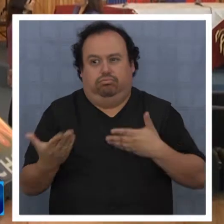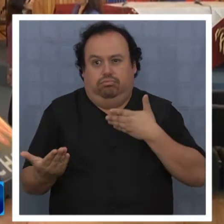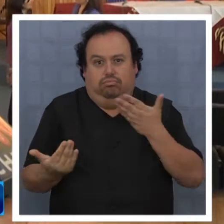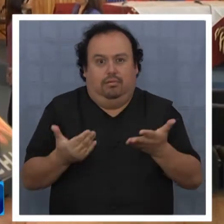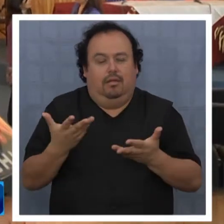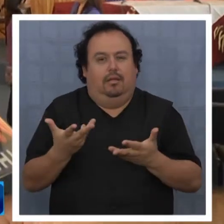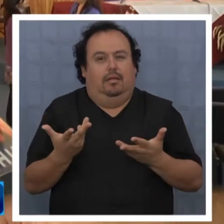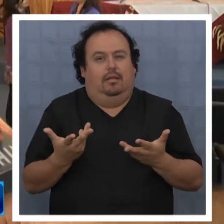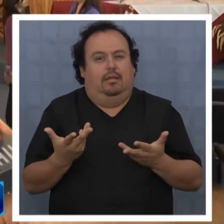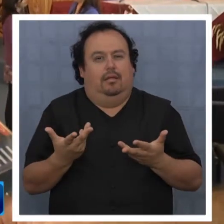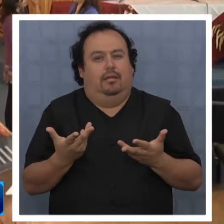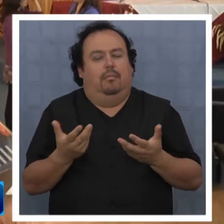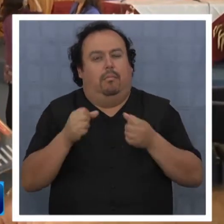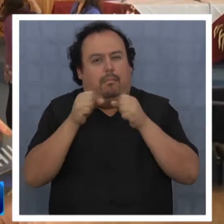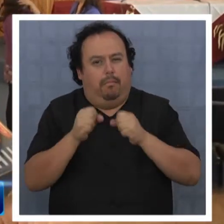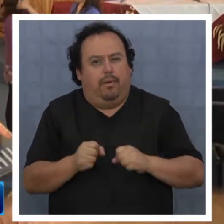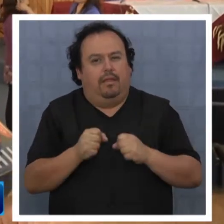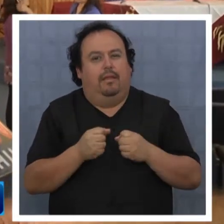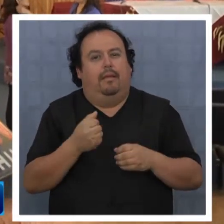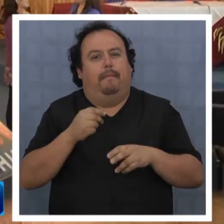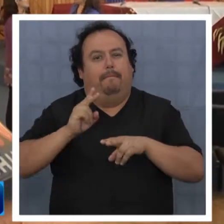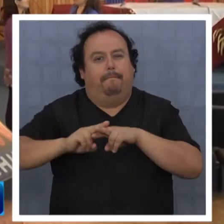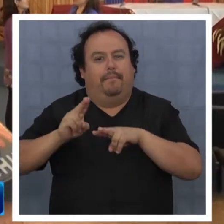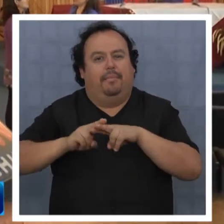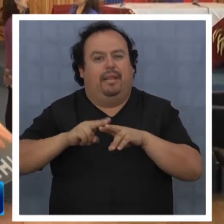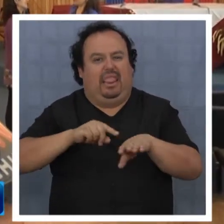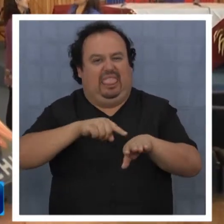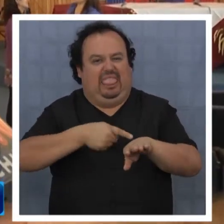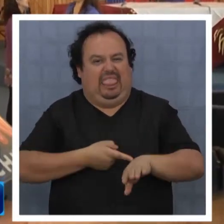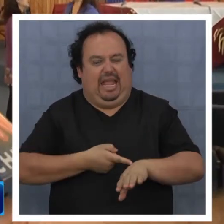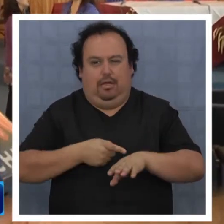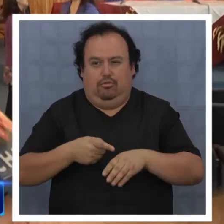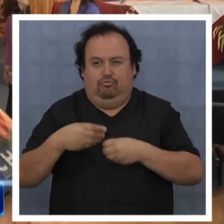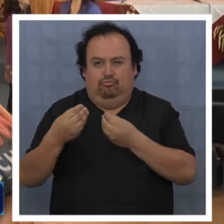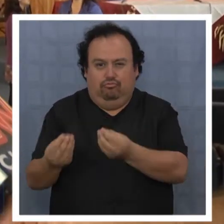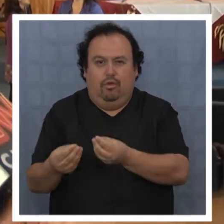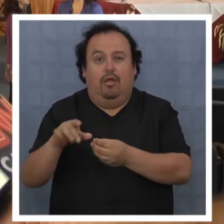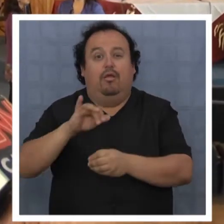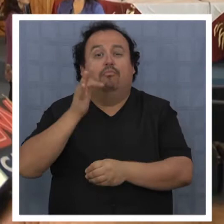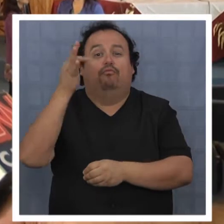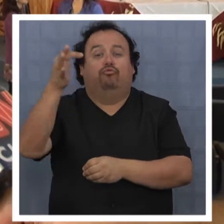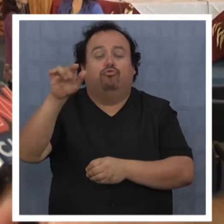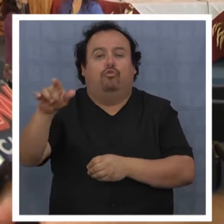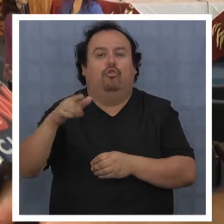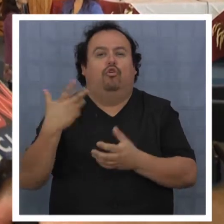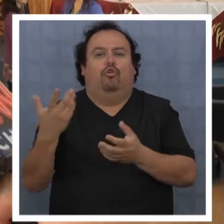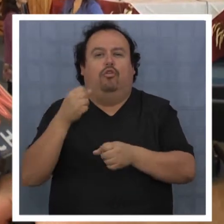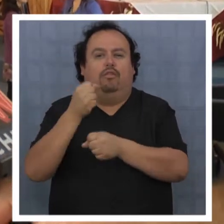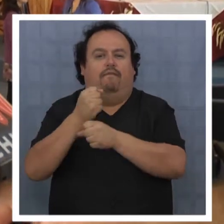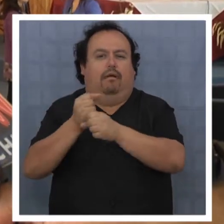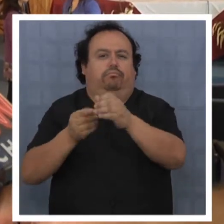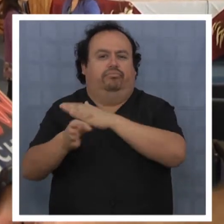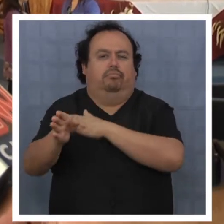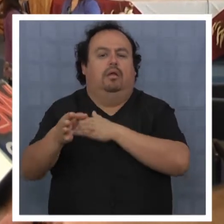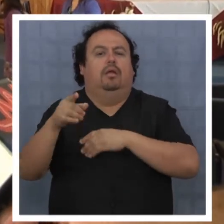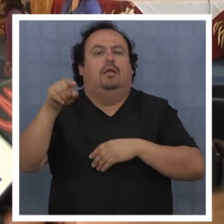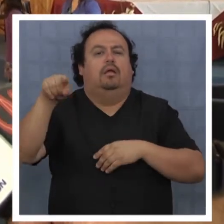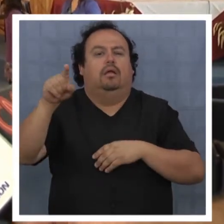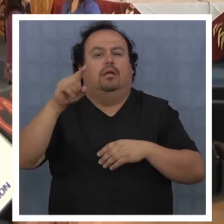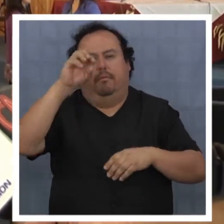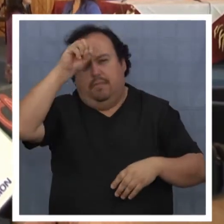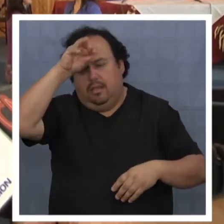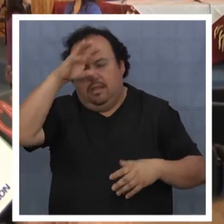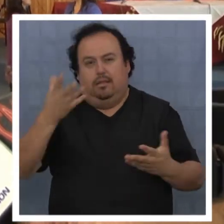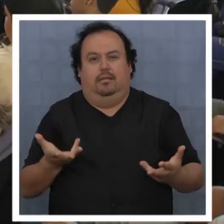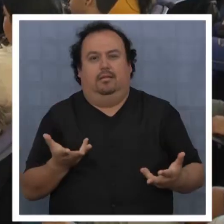puedan implementar preparar mejores técnicos para el desarrollo que se avecina para